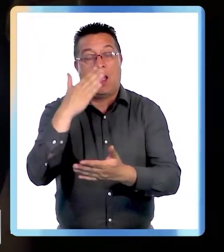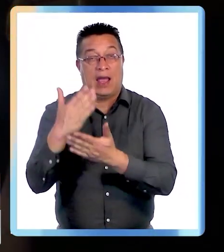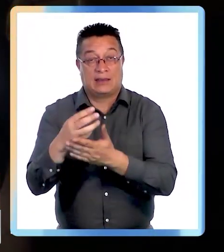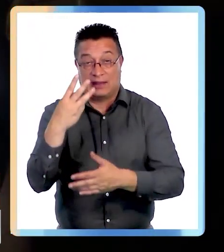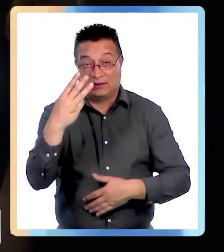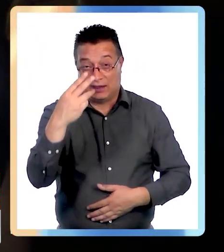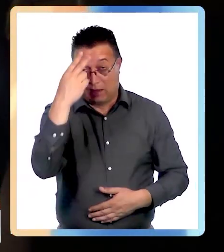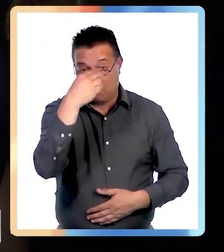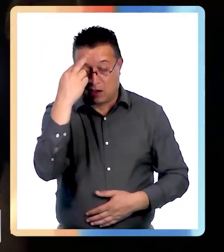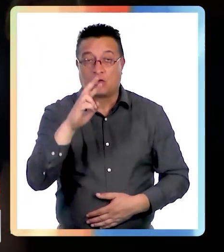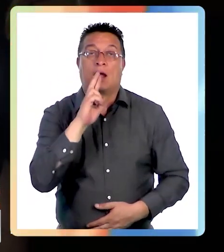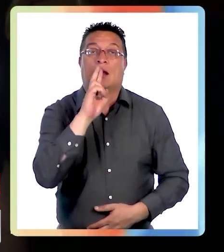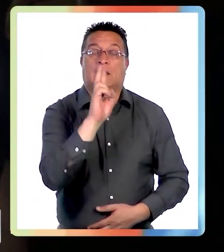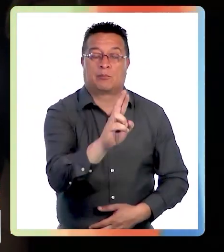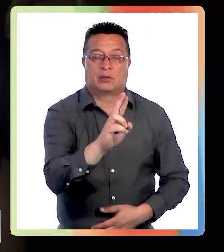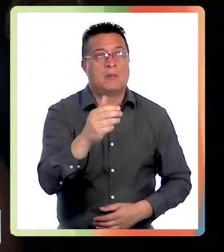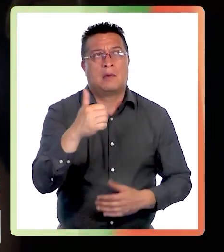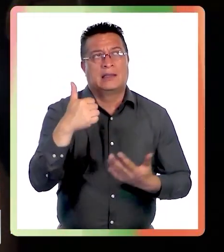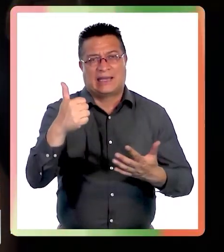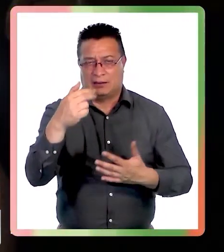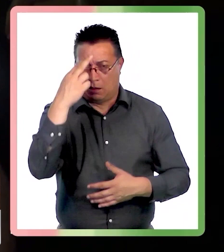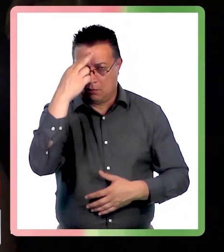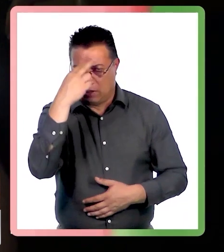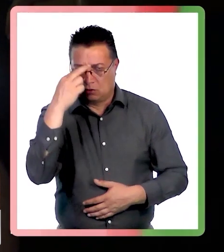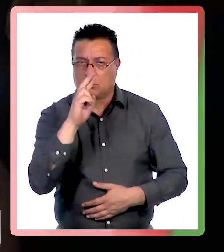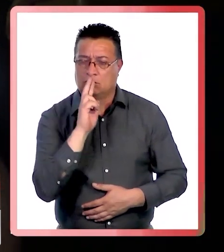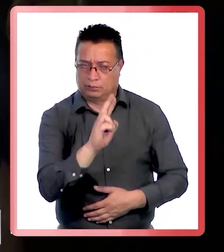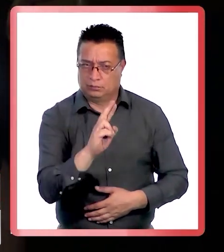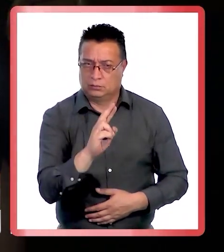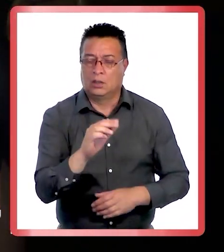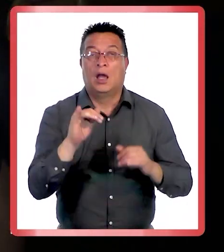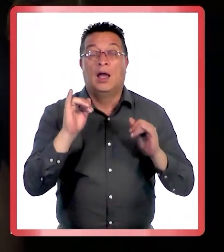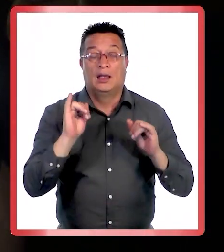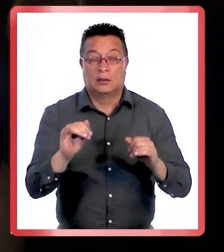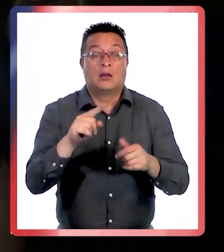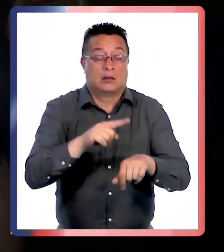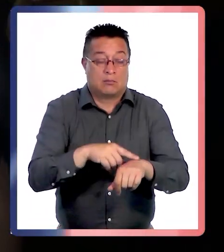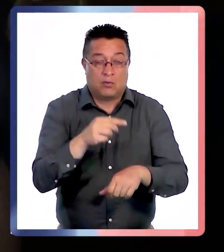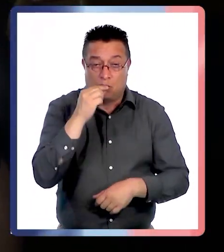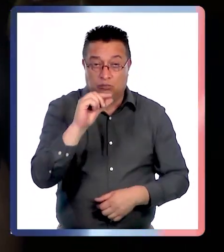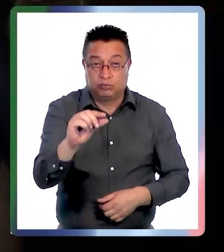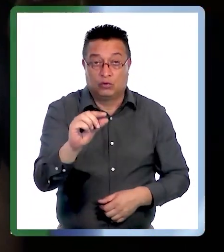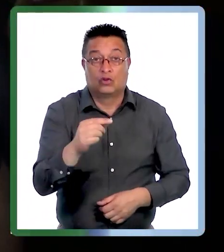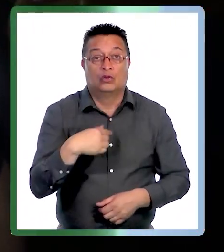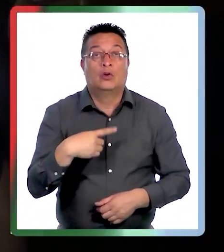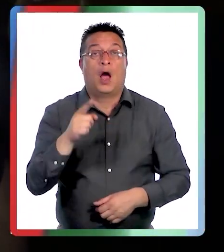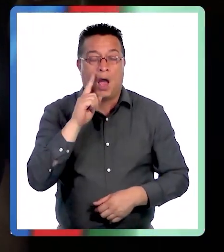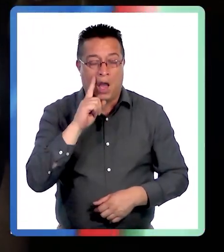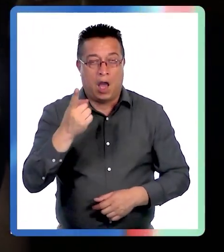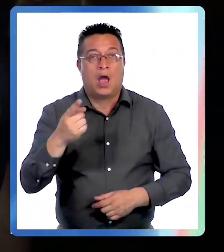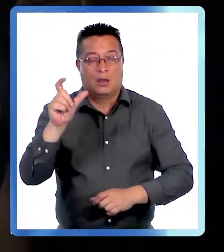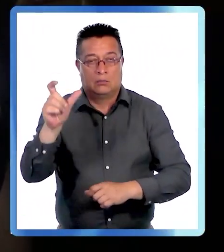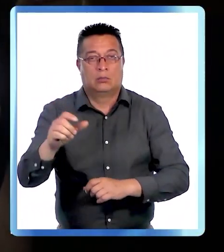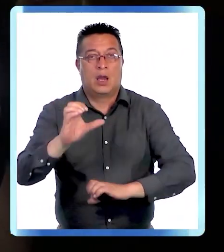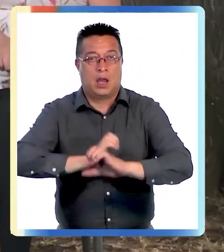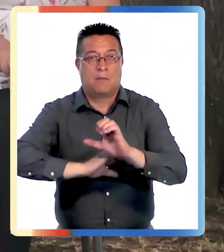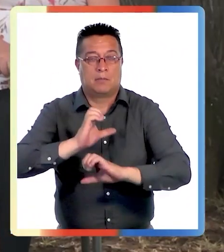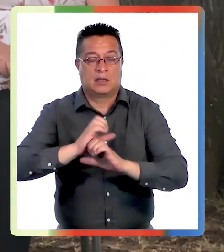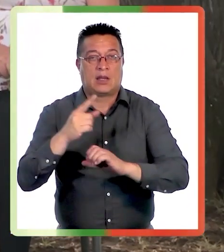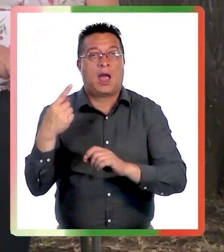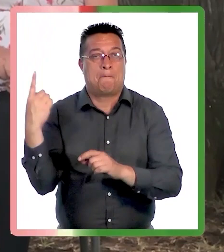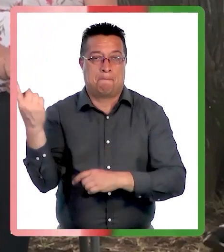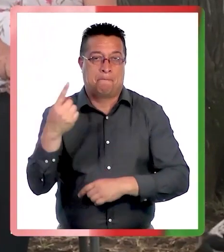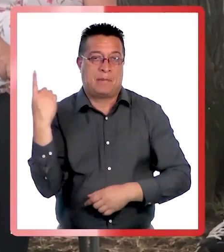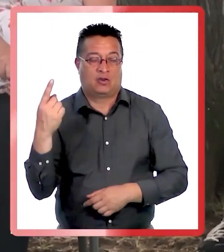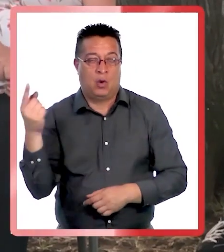marzo para poder dar respuesta, o 6 de marzo perdón, y nos queda muy poco tiempo. Entonces tenemos una empresa externa, una